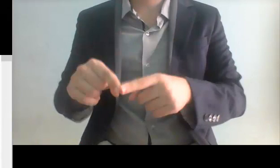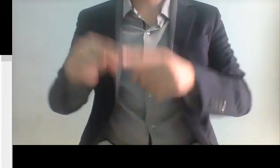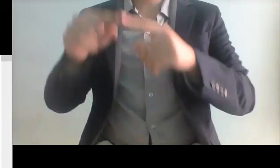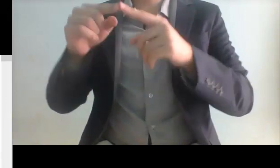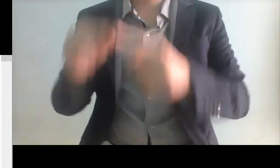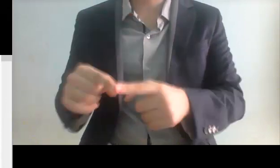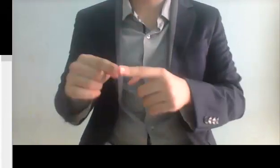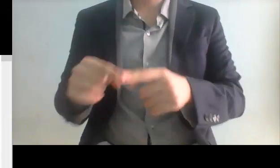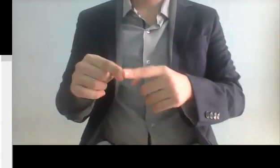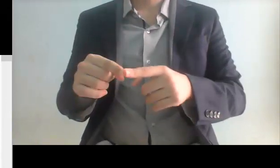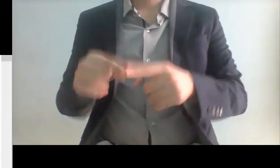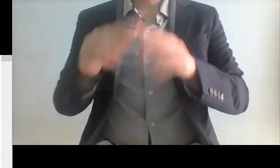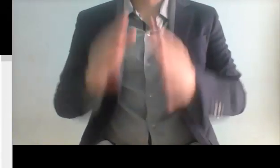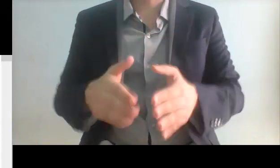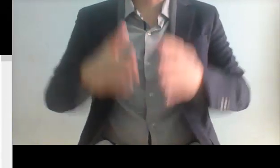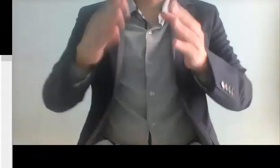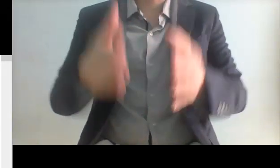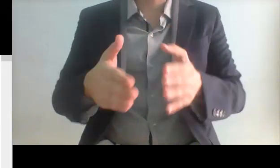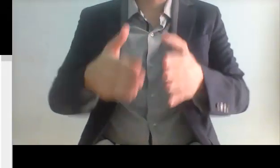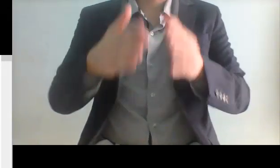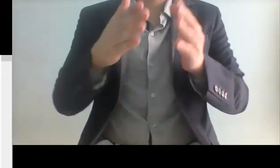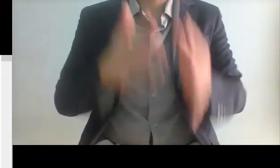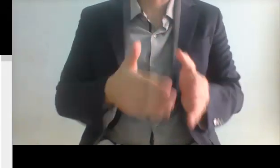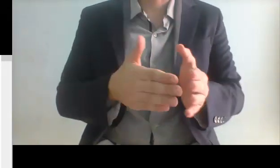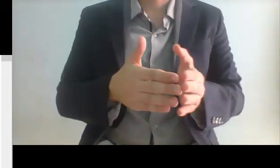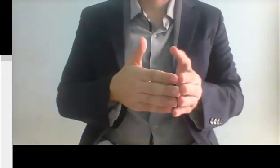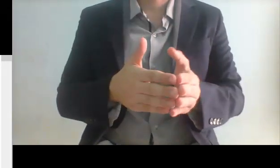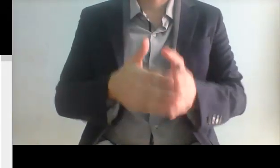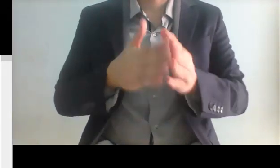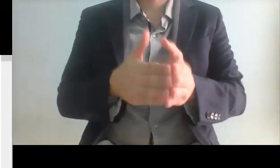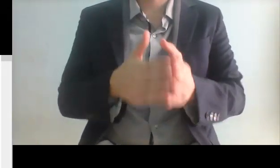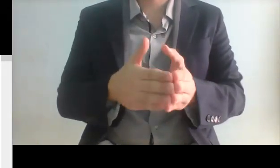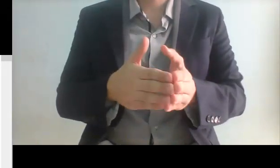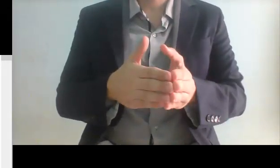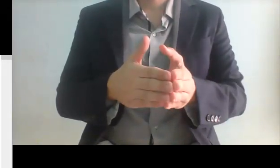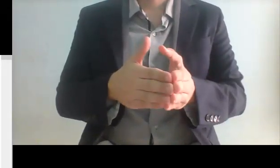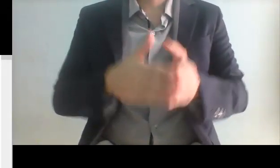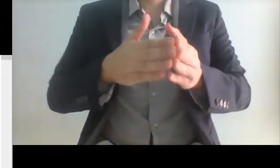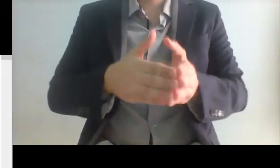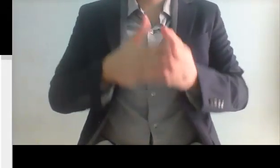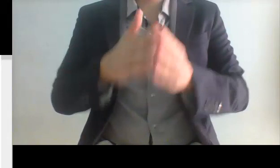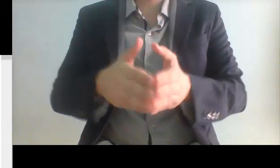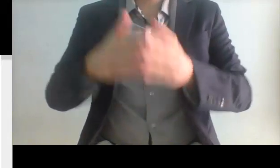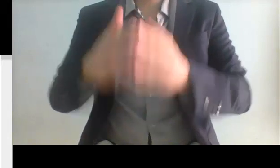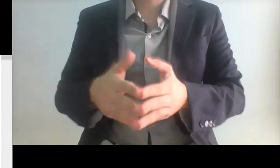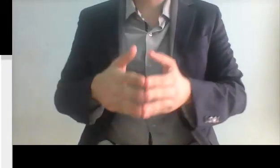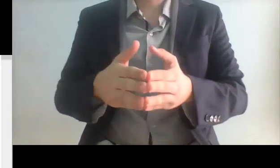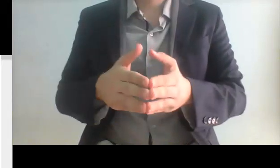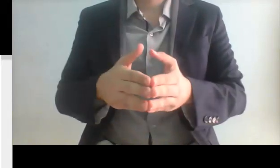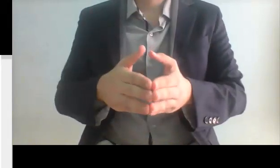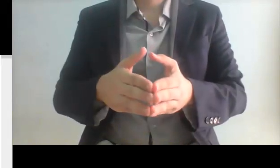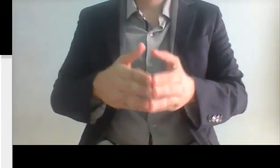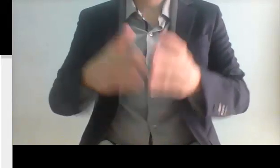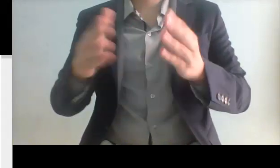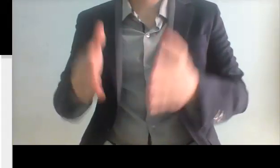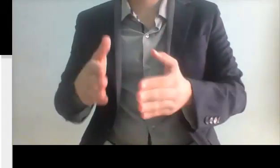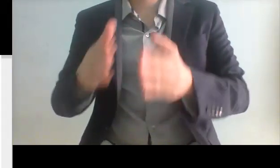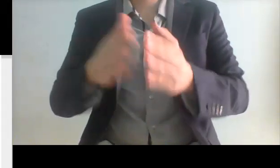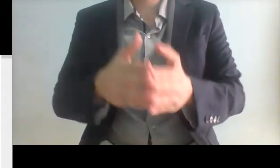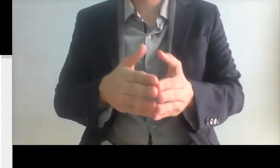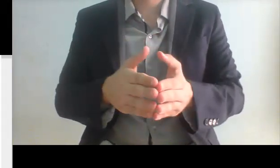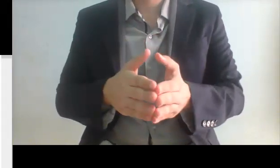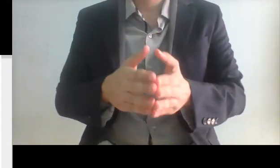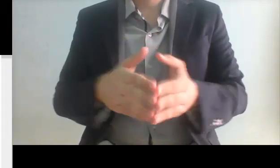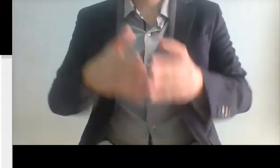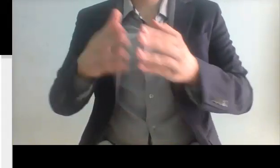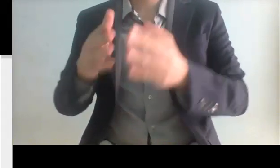conflictos de interés prácticamente se seleccionó ¿a quién creen? a una prima lejana de nada más